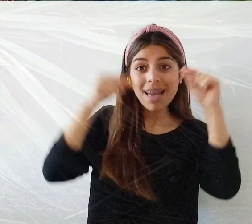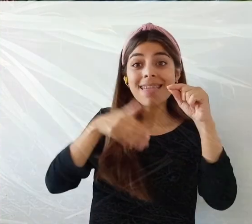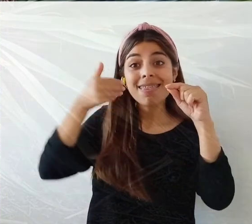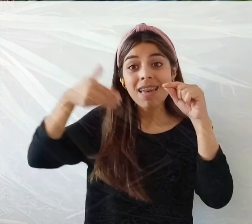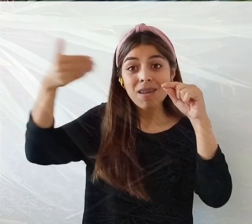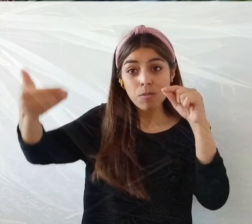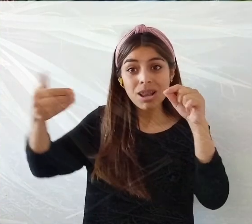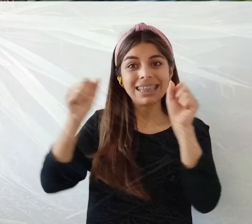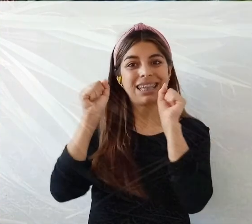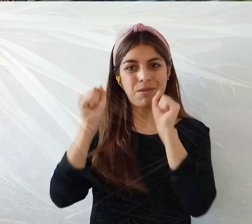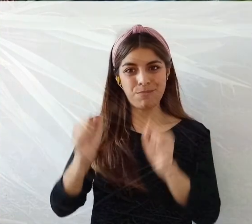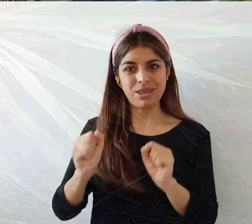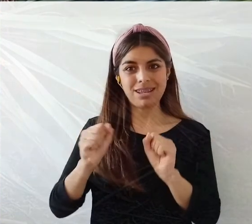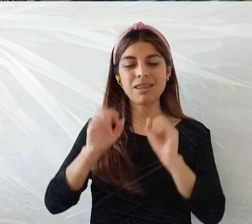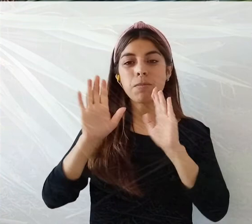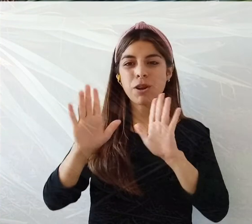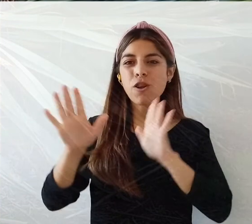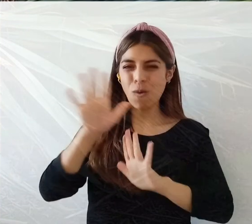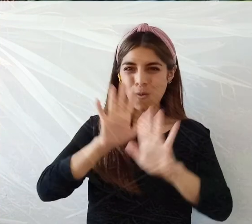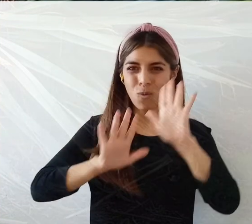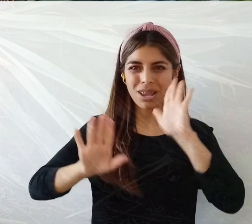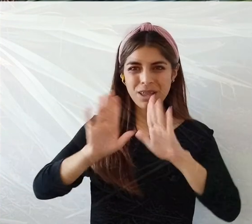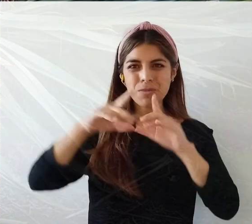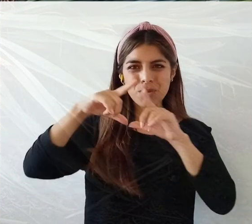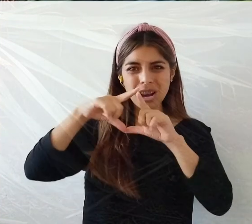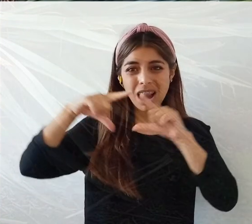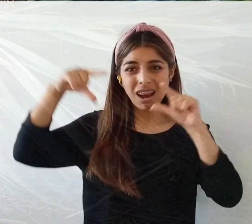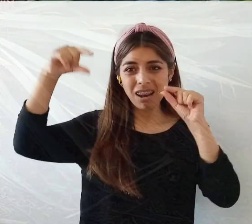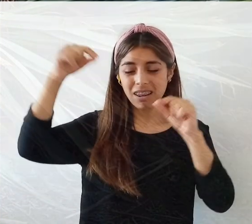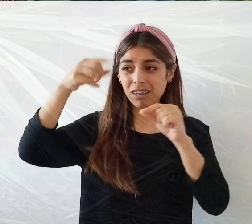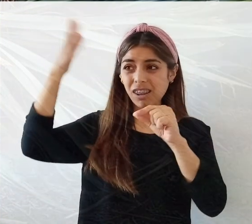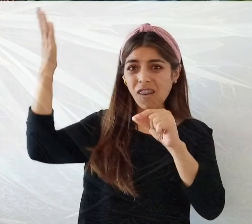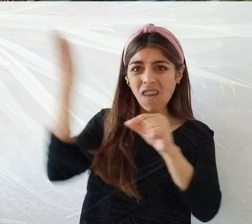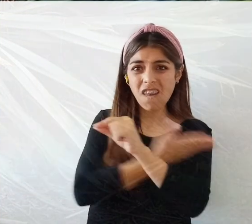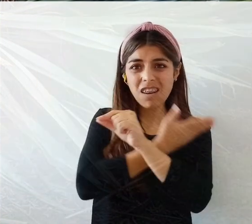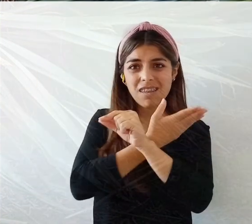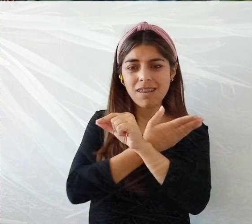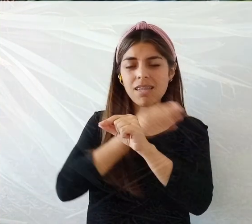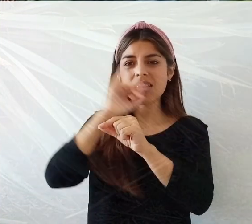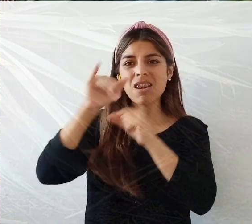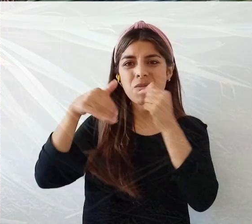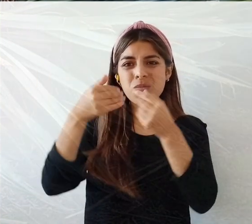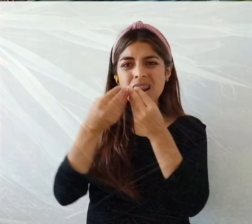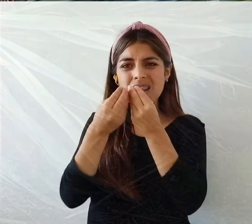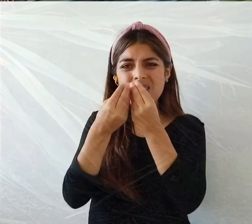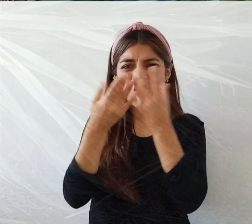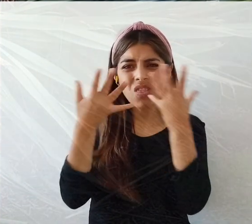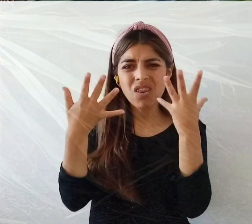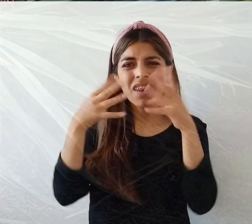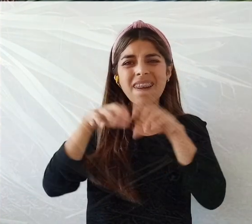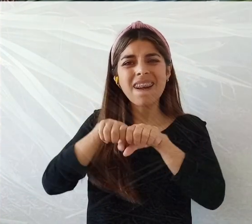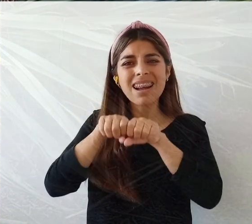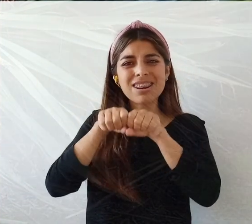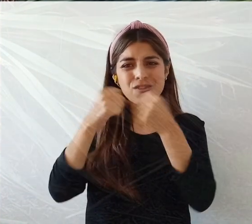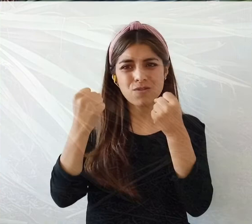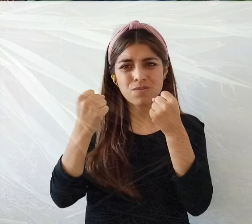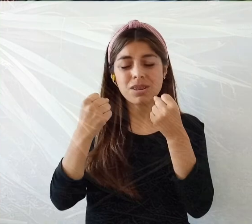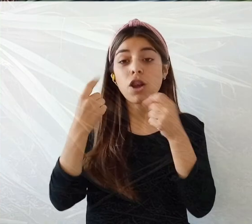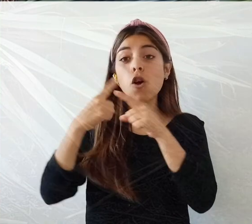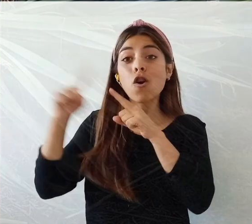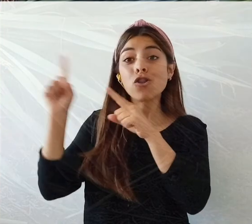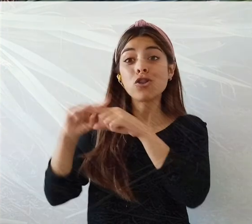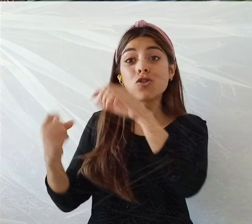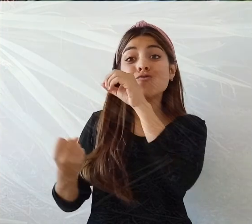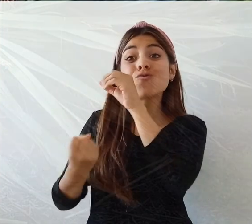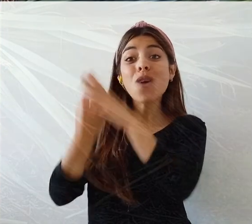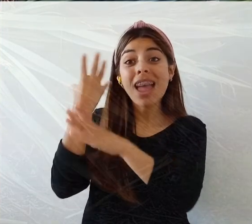hay problema eso. Pero igual hay que cortarlo, cortarlo esto bien porque vienen saliendo de nuevo y eso no hay que cortarlo. Porque